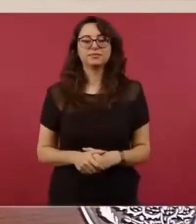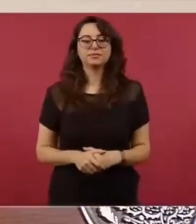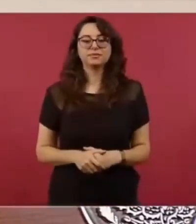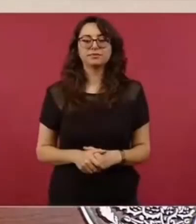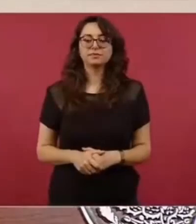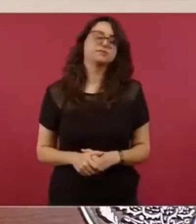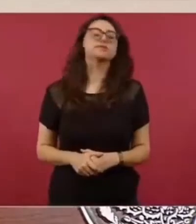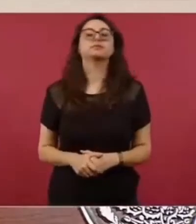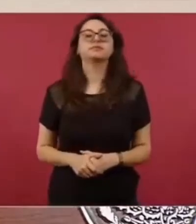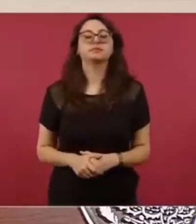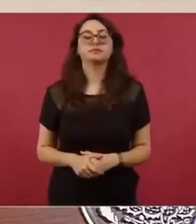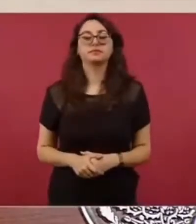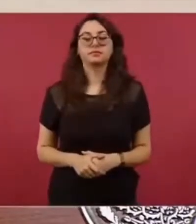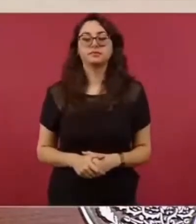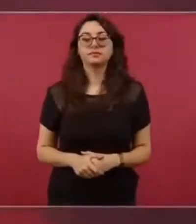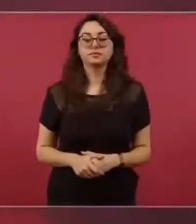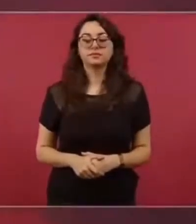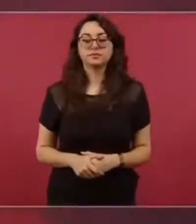Y Lili Pérez